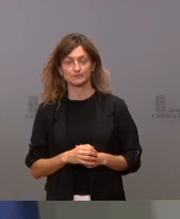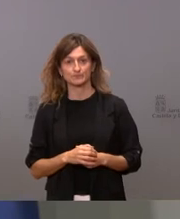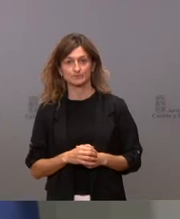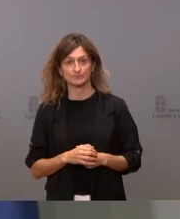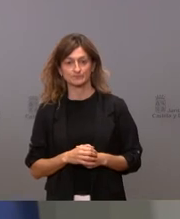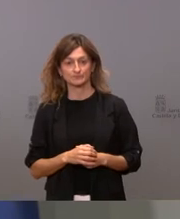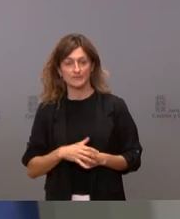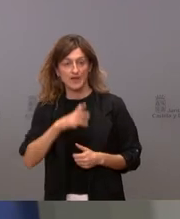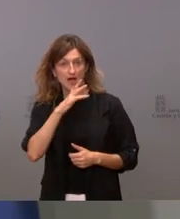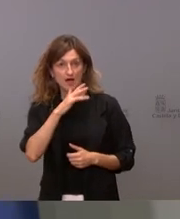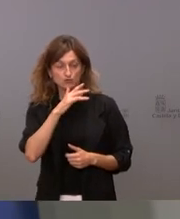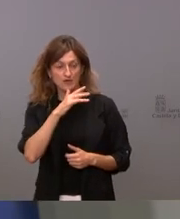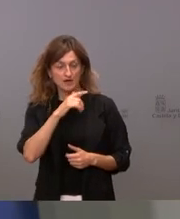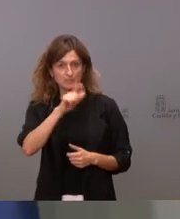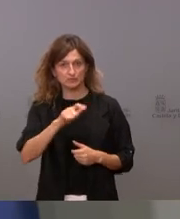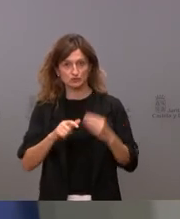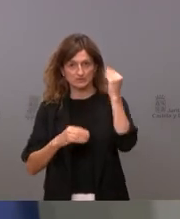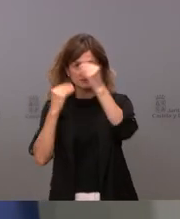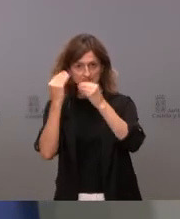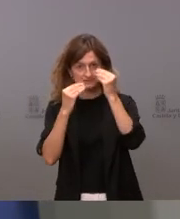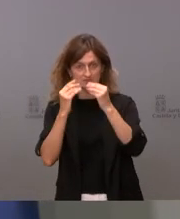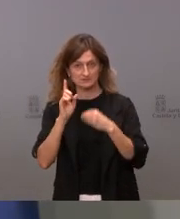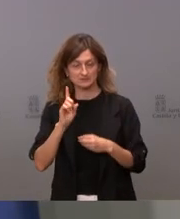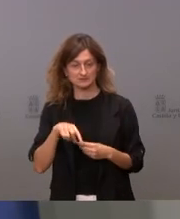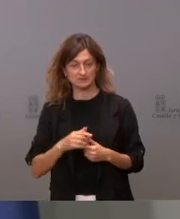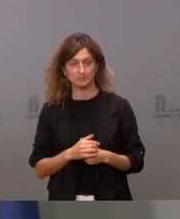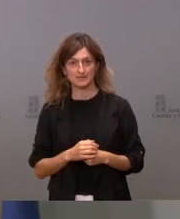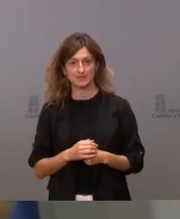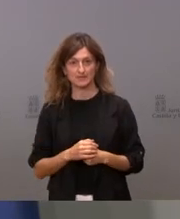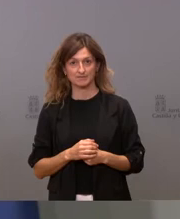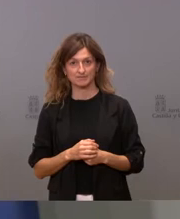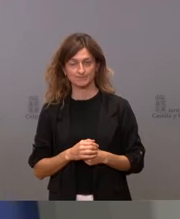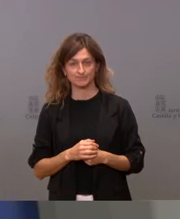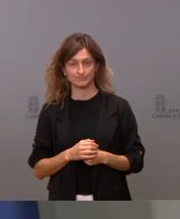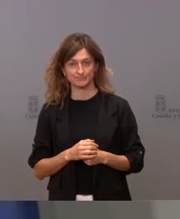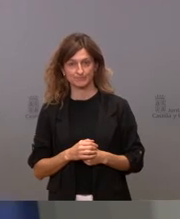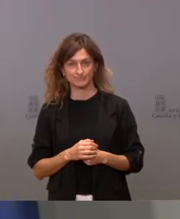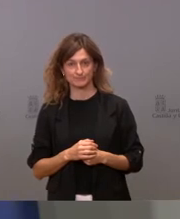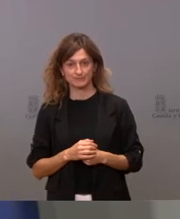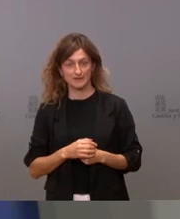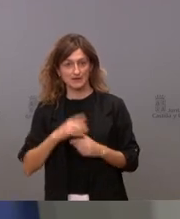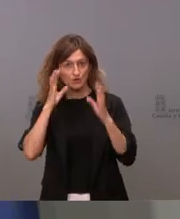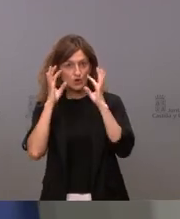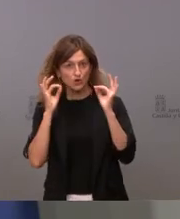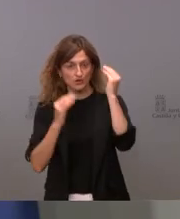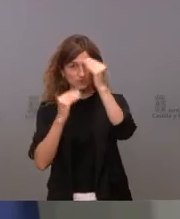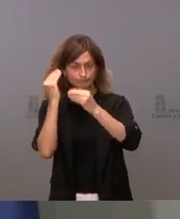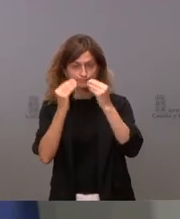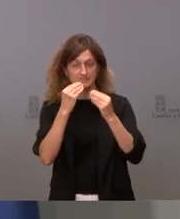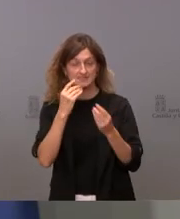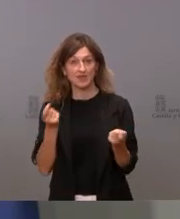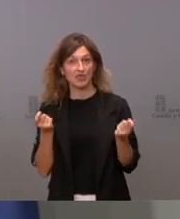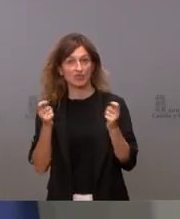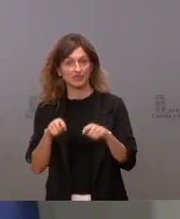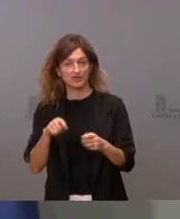ahora mismo hay mucha gente que se replantea y yo creo que se lo replantea con cierto sentido si el cierre